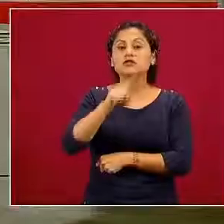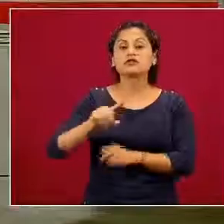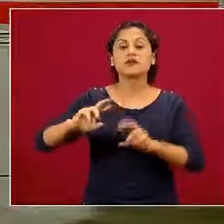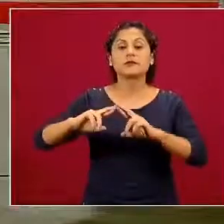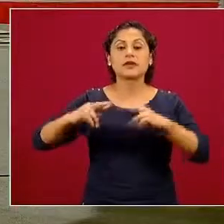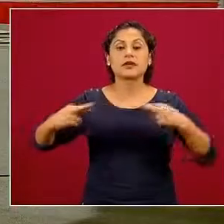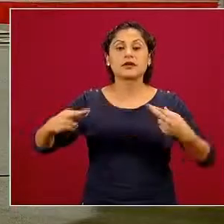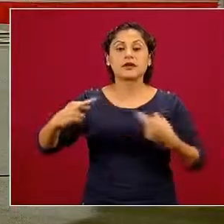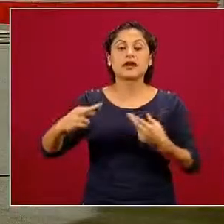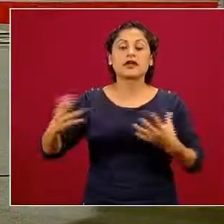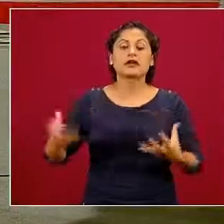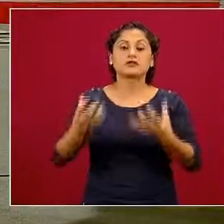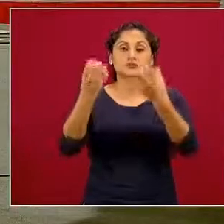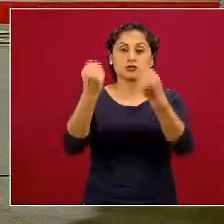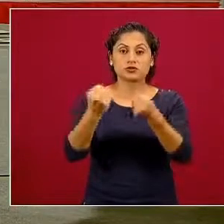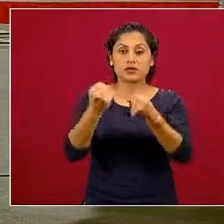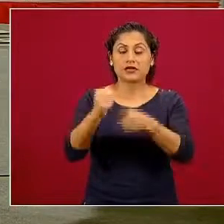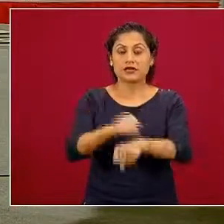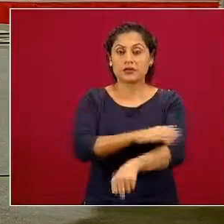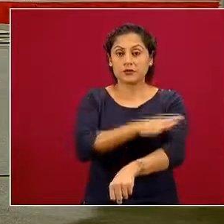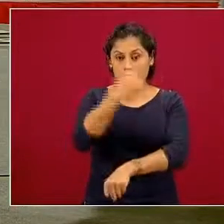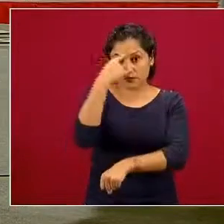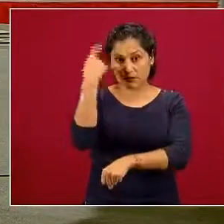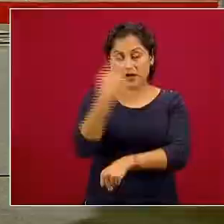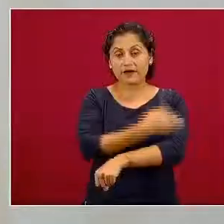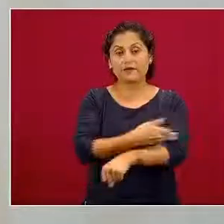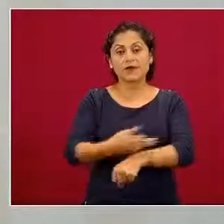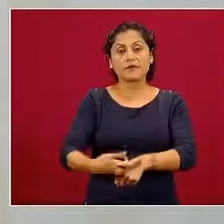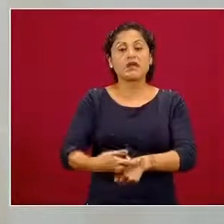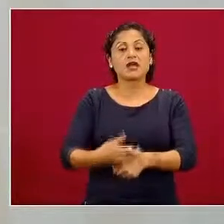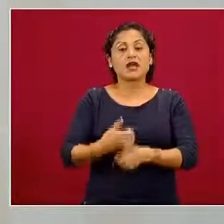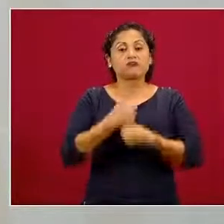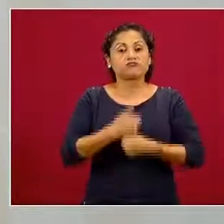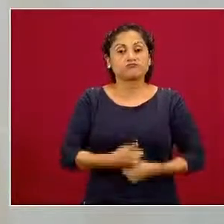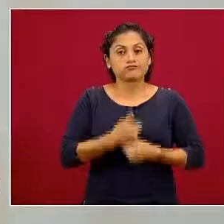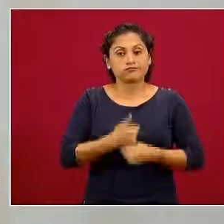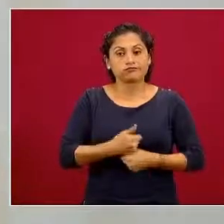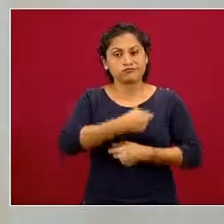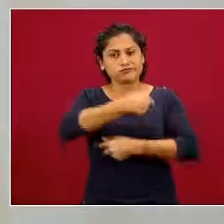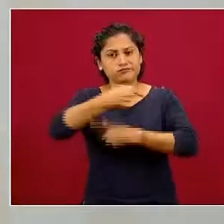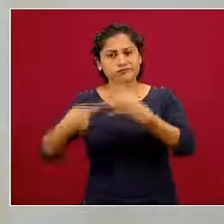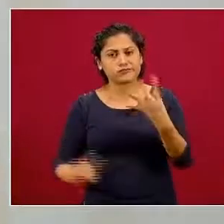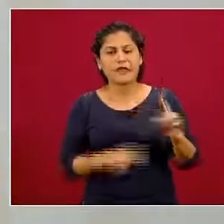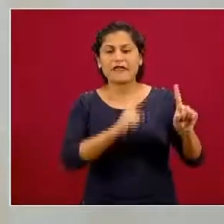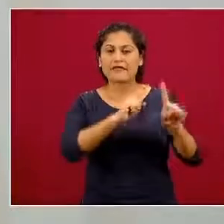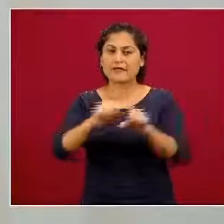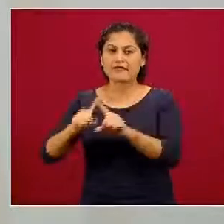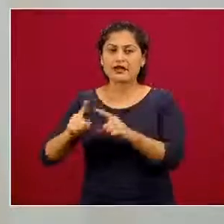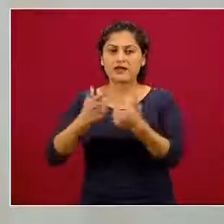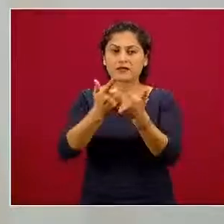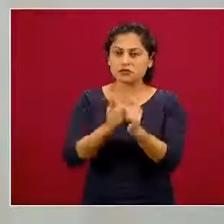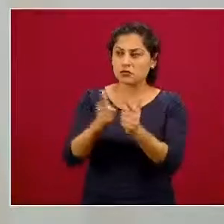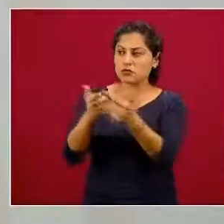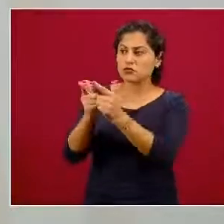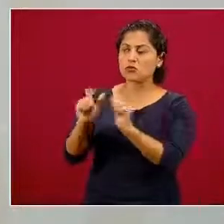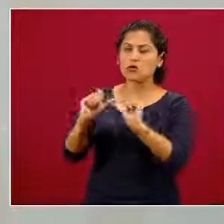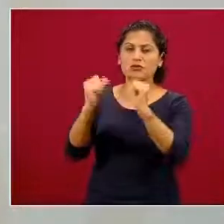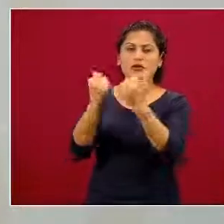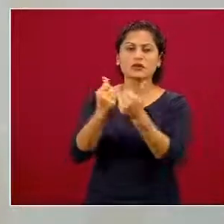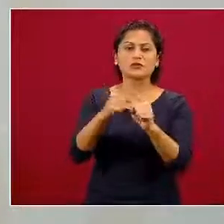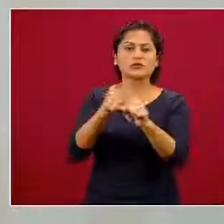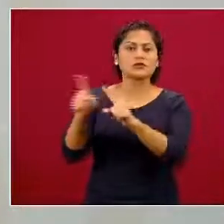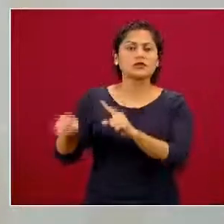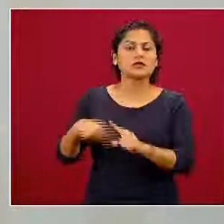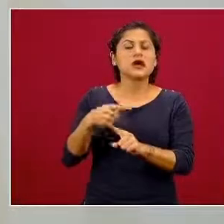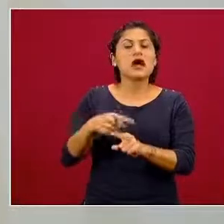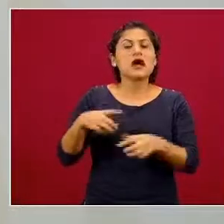para Familiares en Duelo, entre otras. Esta compleja problemática de salud pública debe